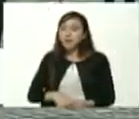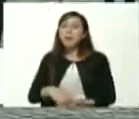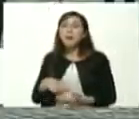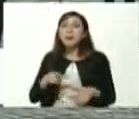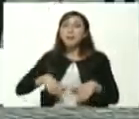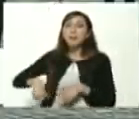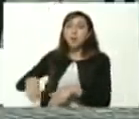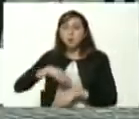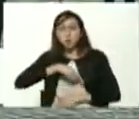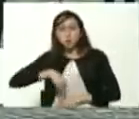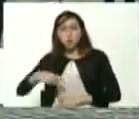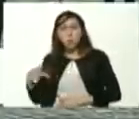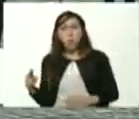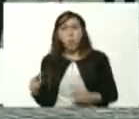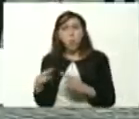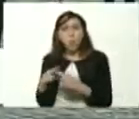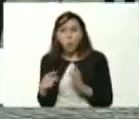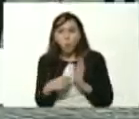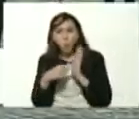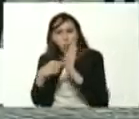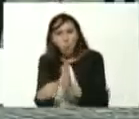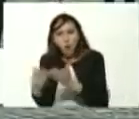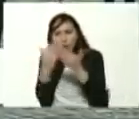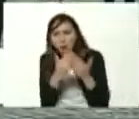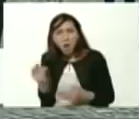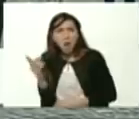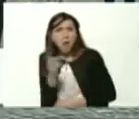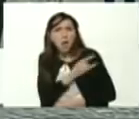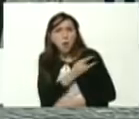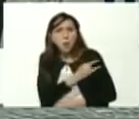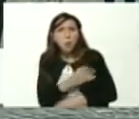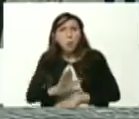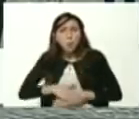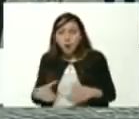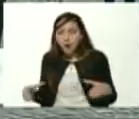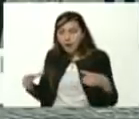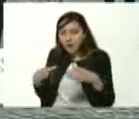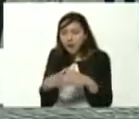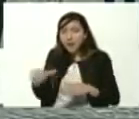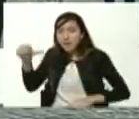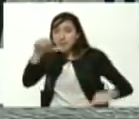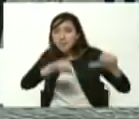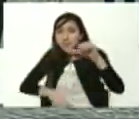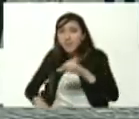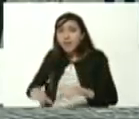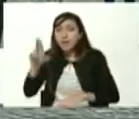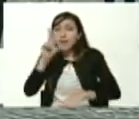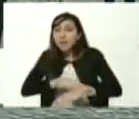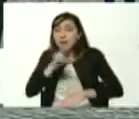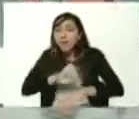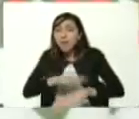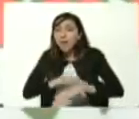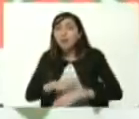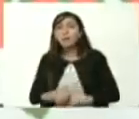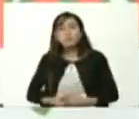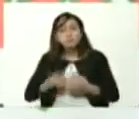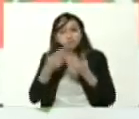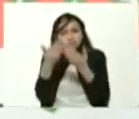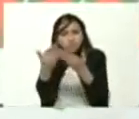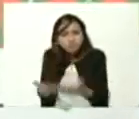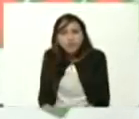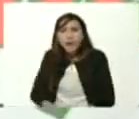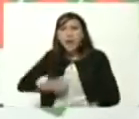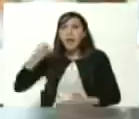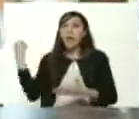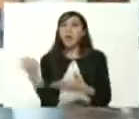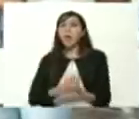acá nos encontramos como sector universitario con el área de ciencias de la salud aportando nuestro granito de arena en la